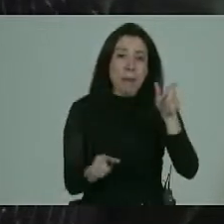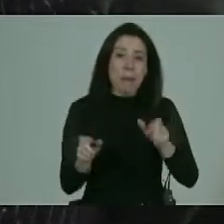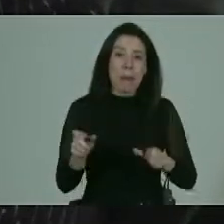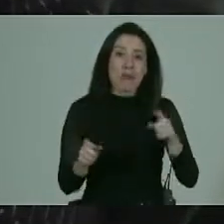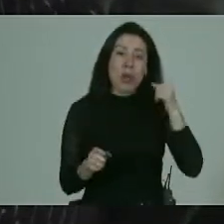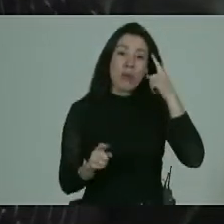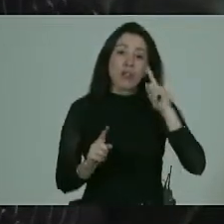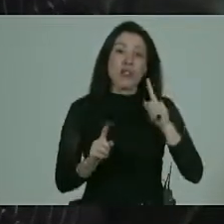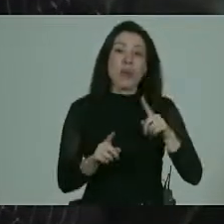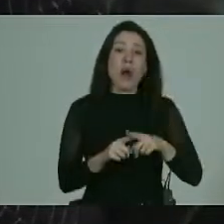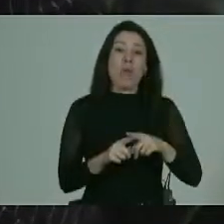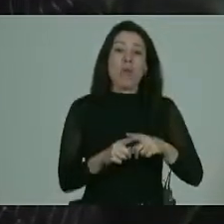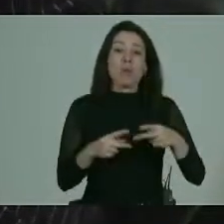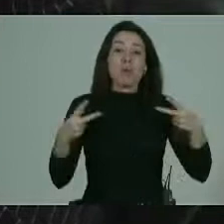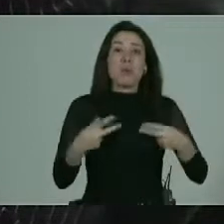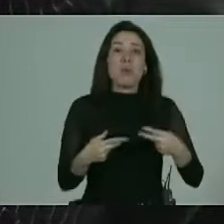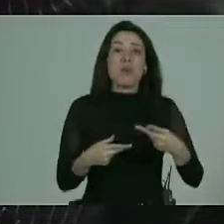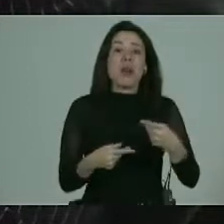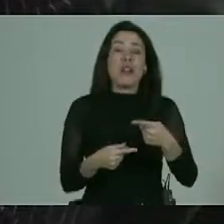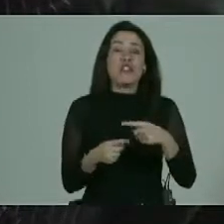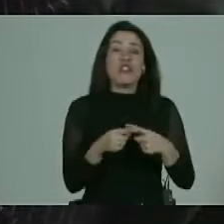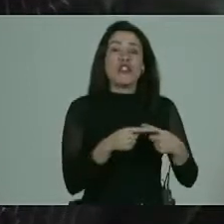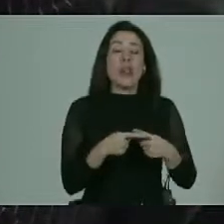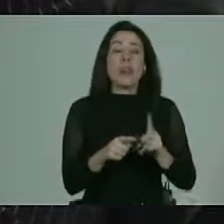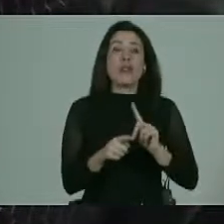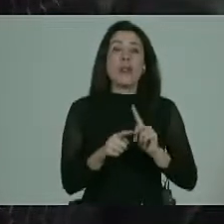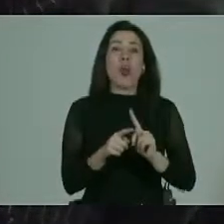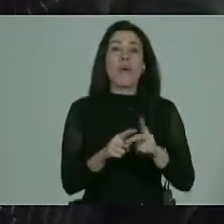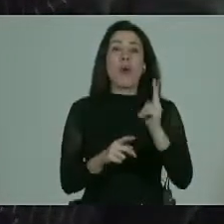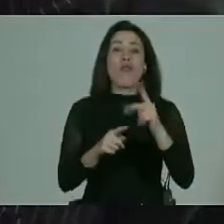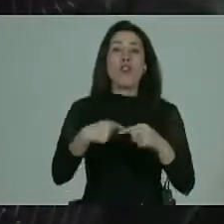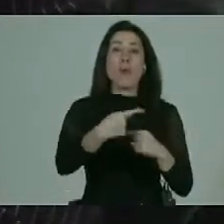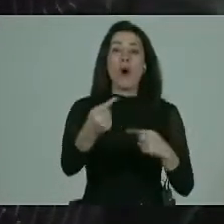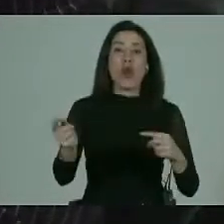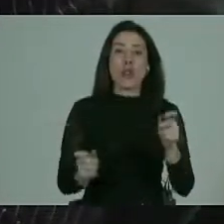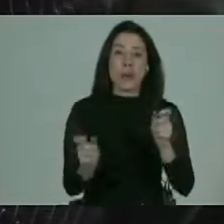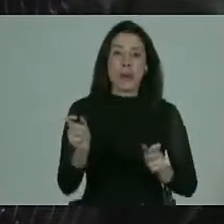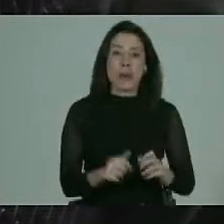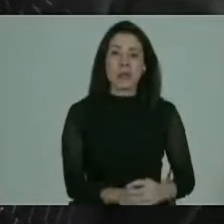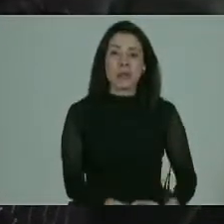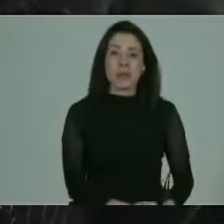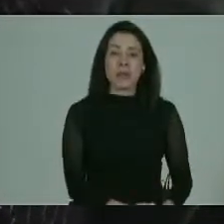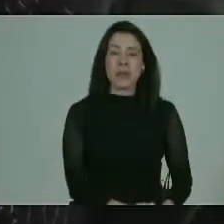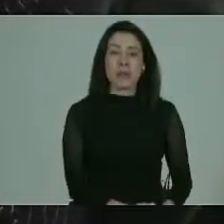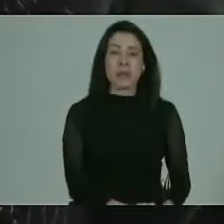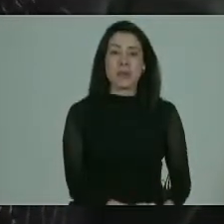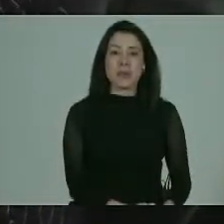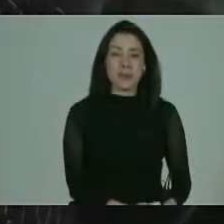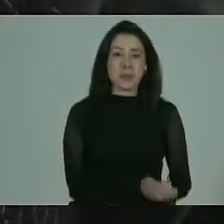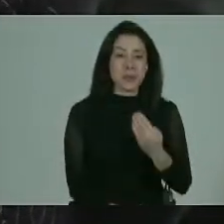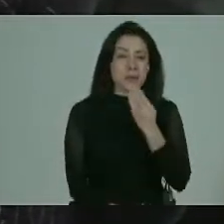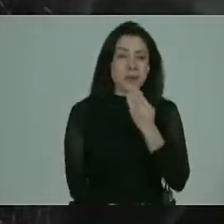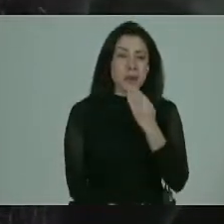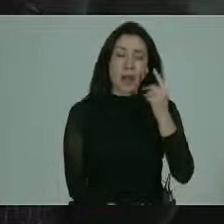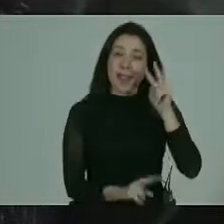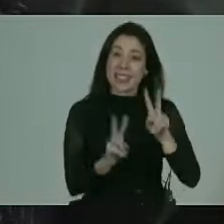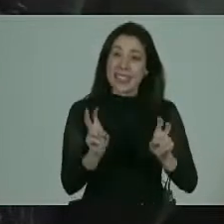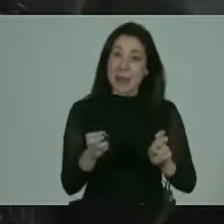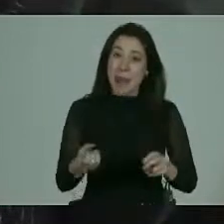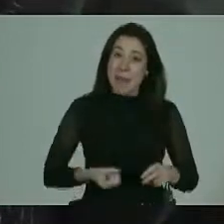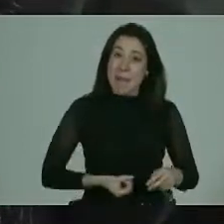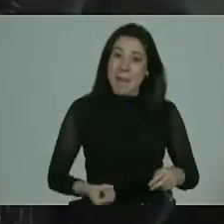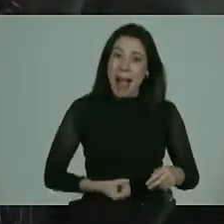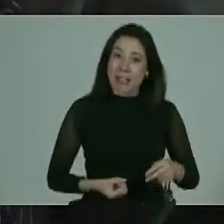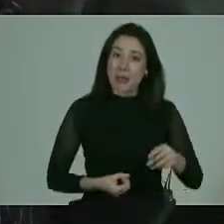ser que se castren socialmente y que sea algo que sea impedido por otros además creo que la masturbación